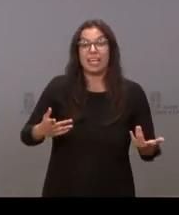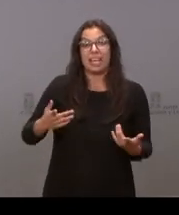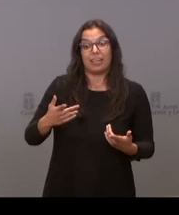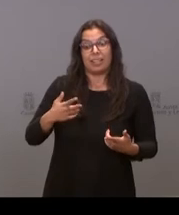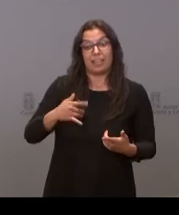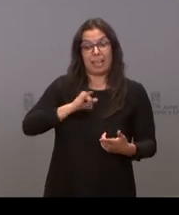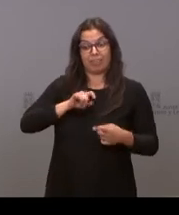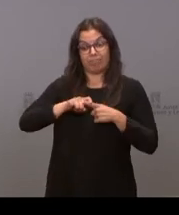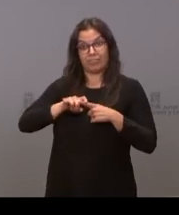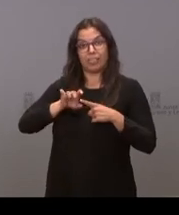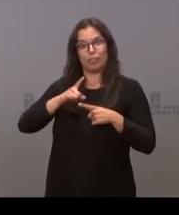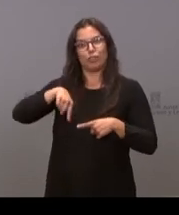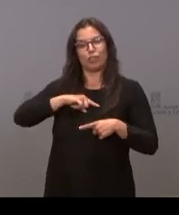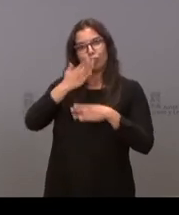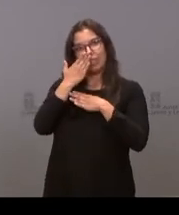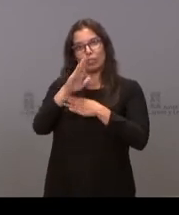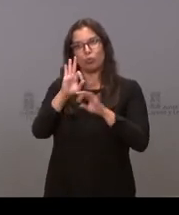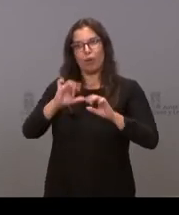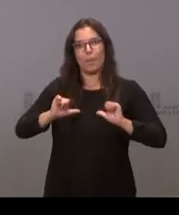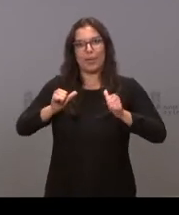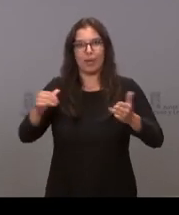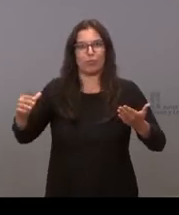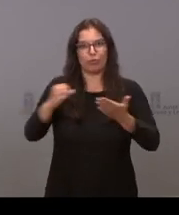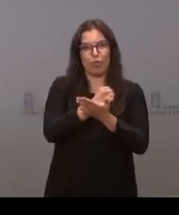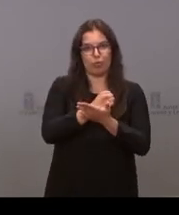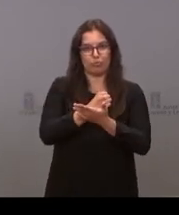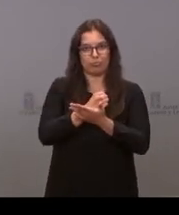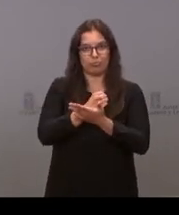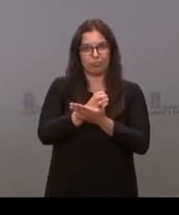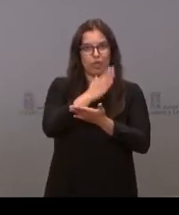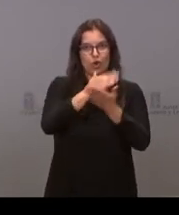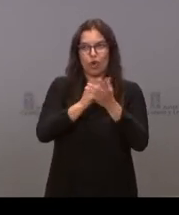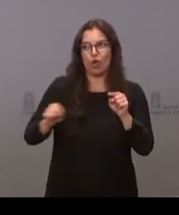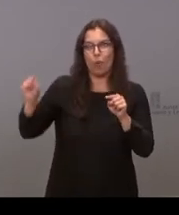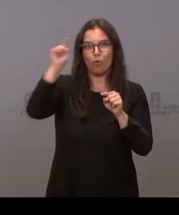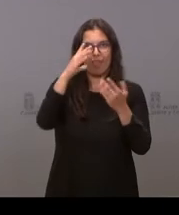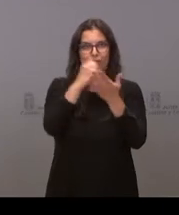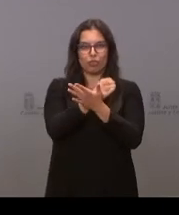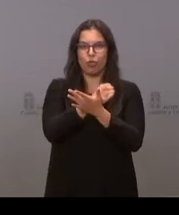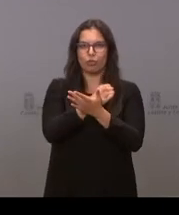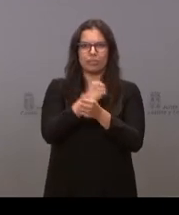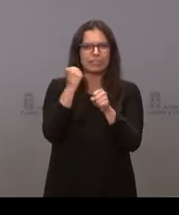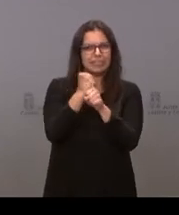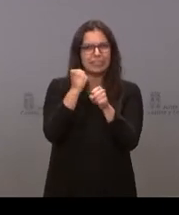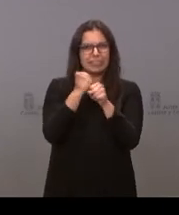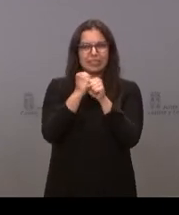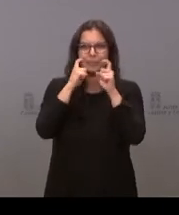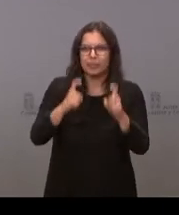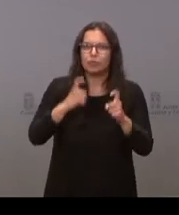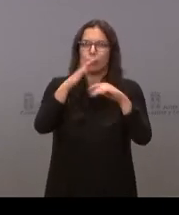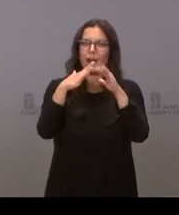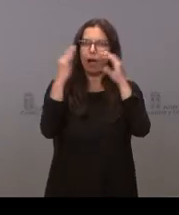empezamos. Yo creo que todos, todas las comunidades autónomas, hemos trabajado para llegar a acuerdos,